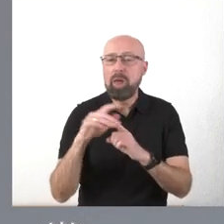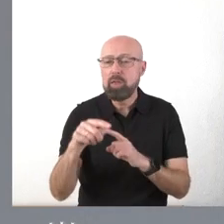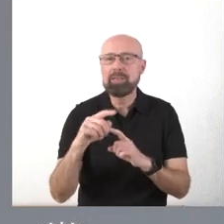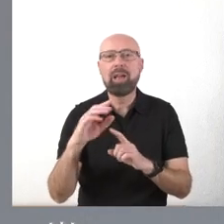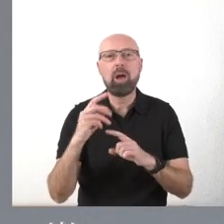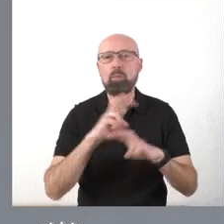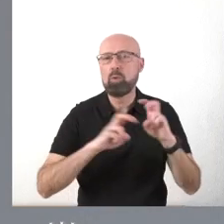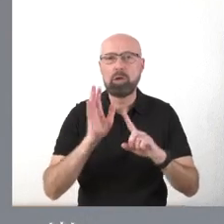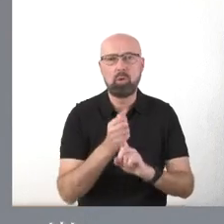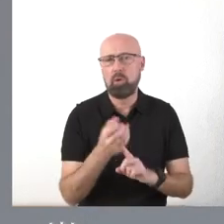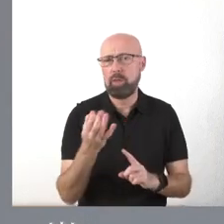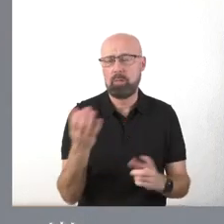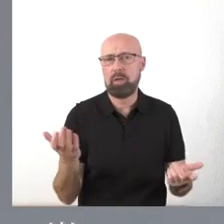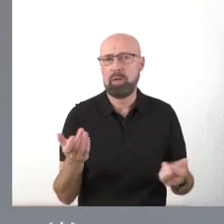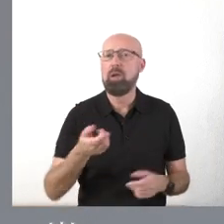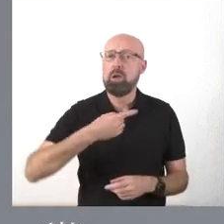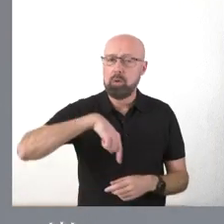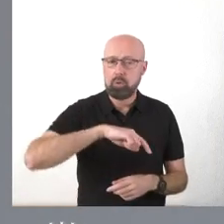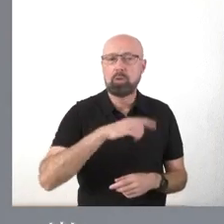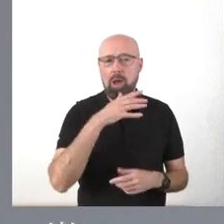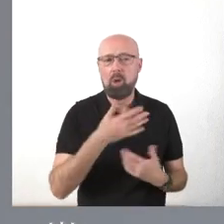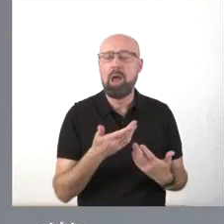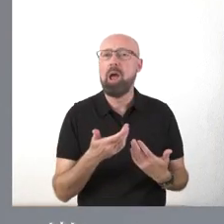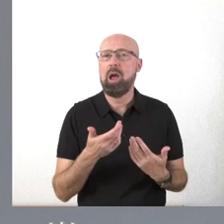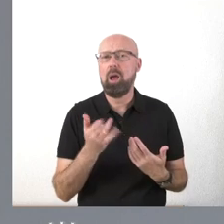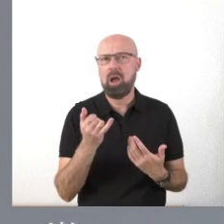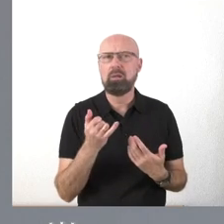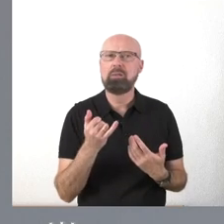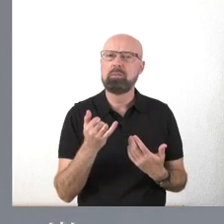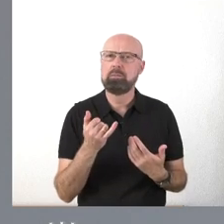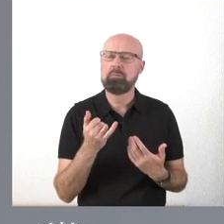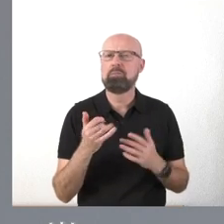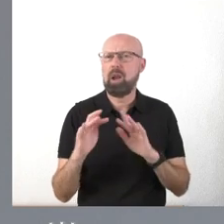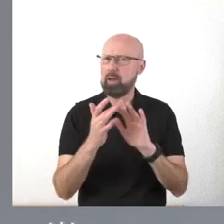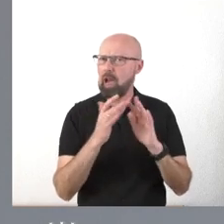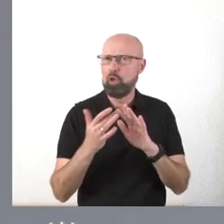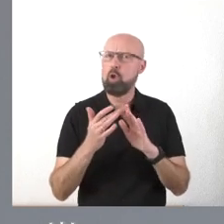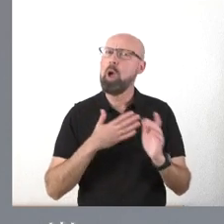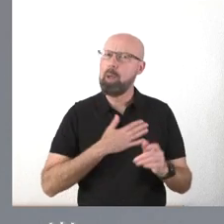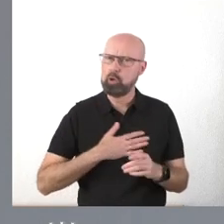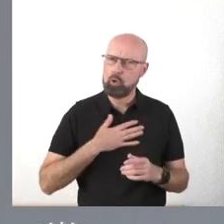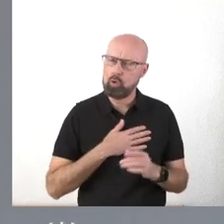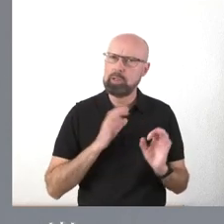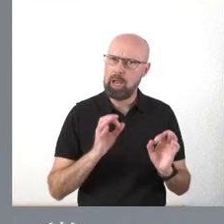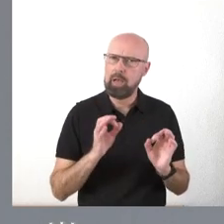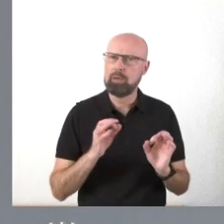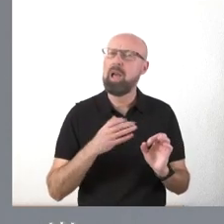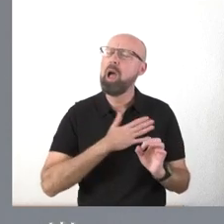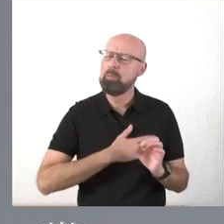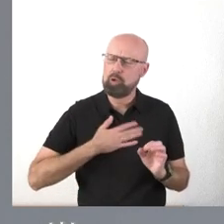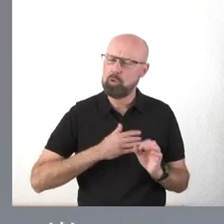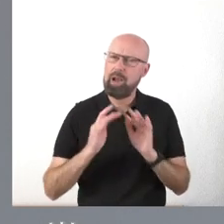Y nosotros estamos en una relación muy amistosa. Esto de muy amistosa lo subrayo.